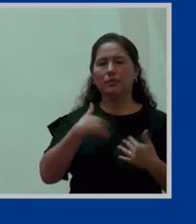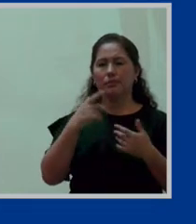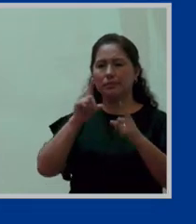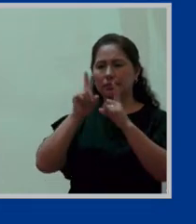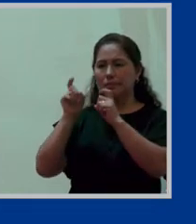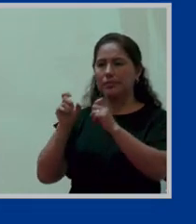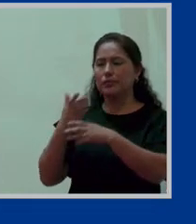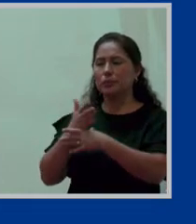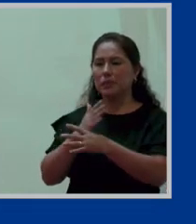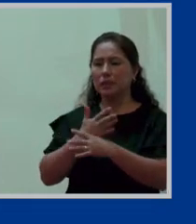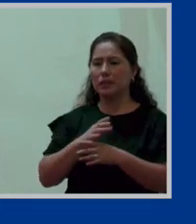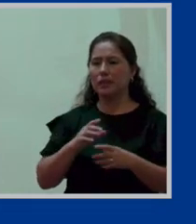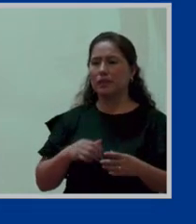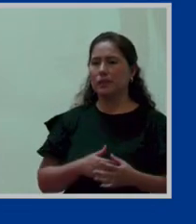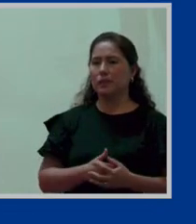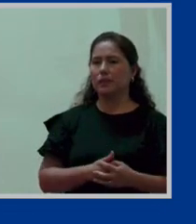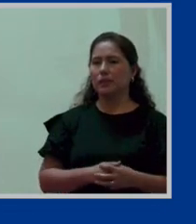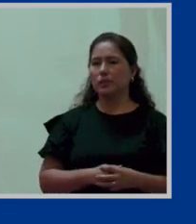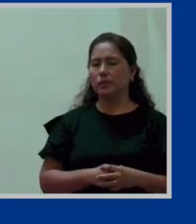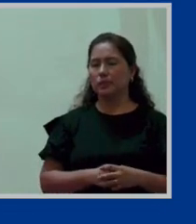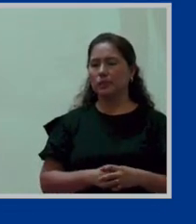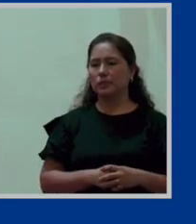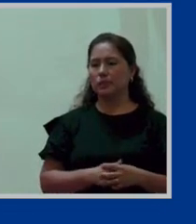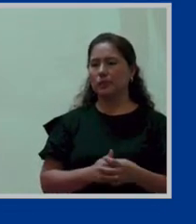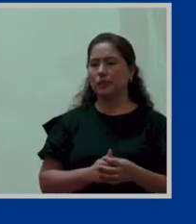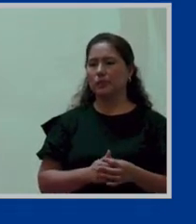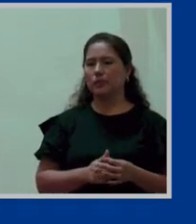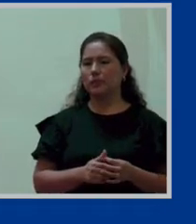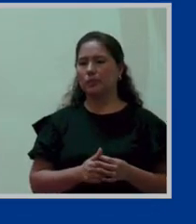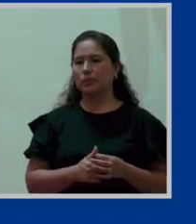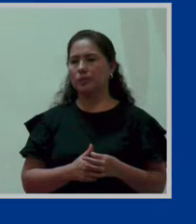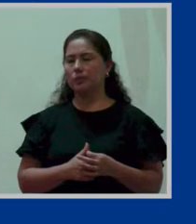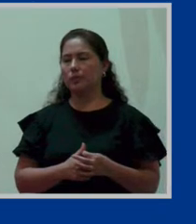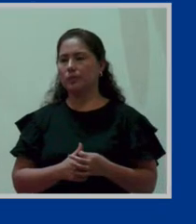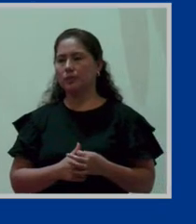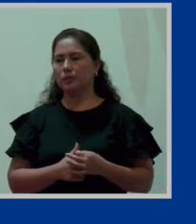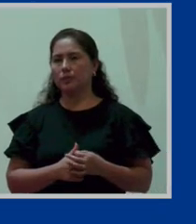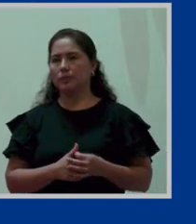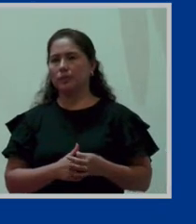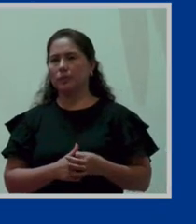o sea nos comparte miren este servicio